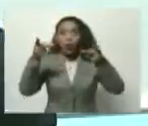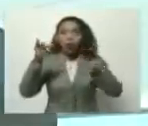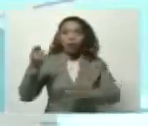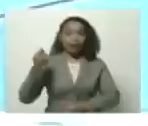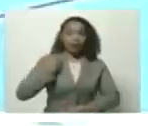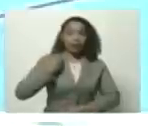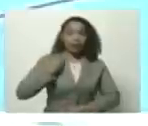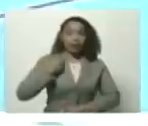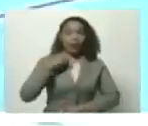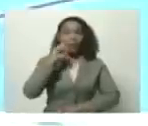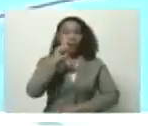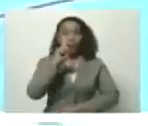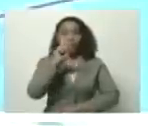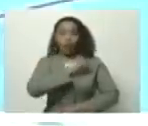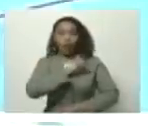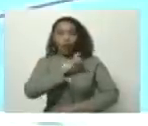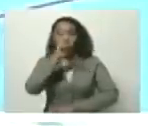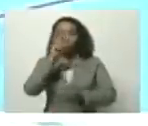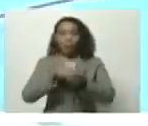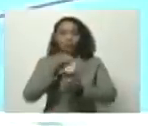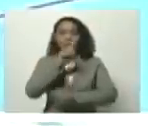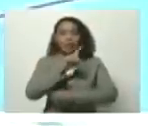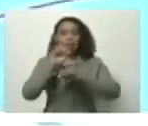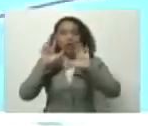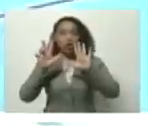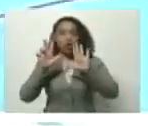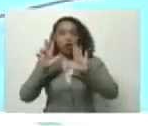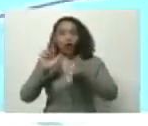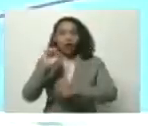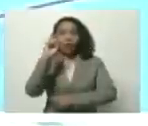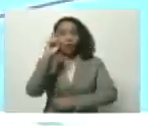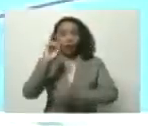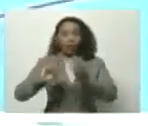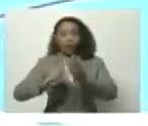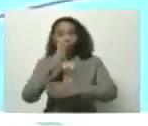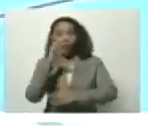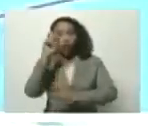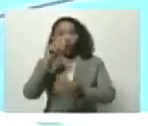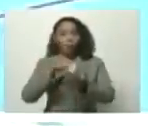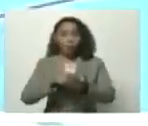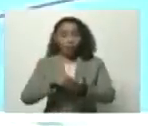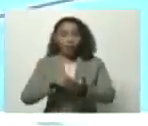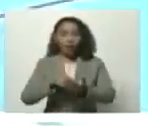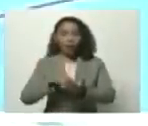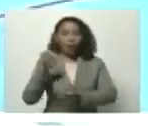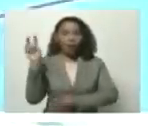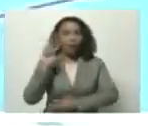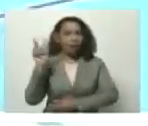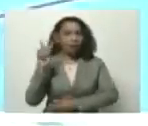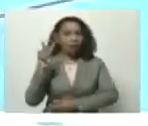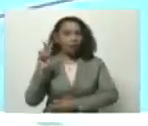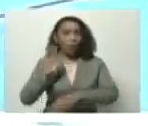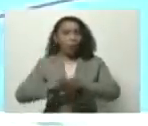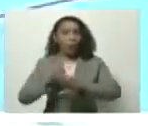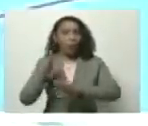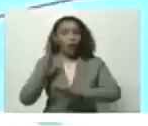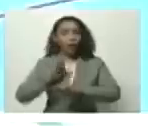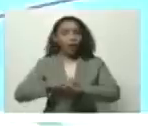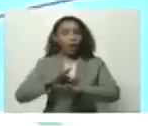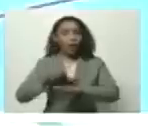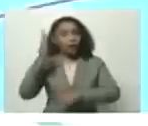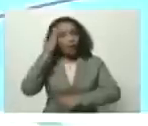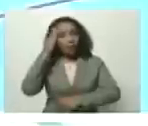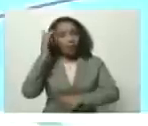entre el primero de enero del 2018 y el primero de mayo del 2022, porque sabemos que se jubilaron